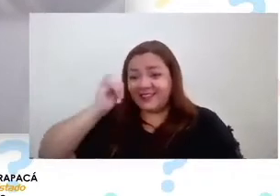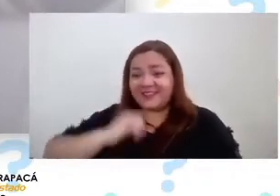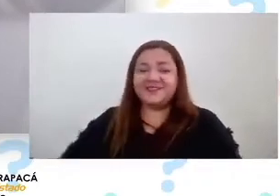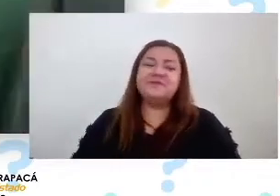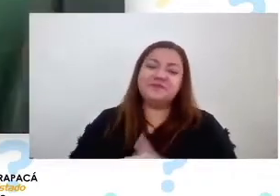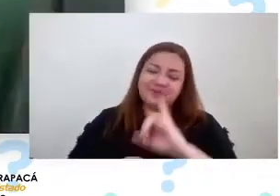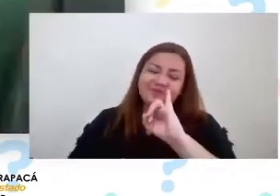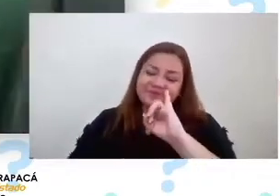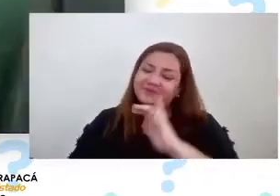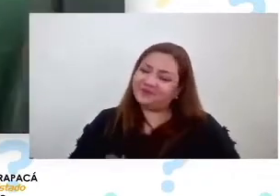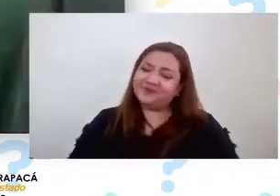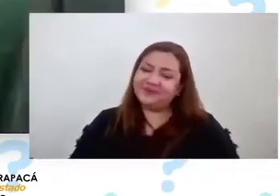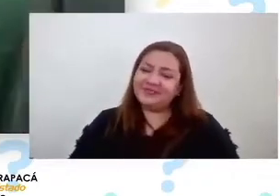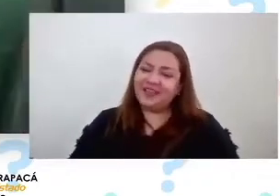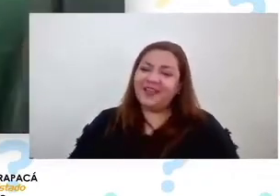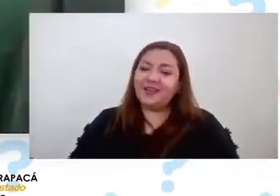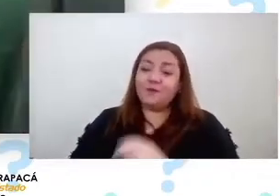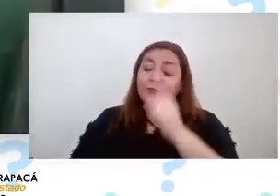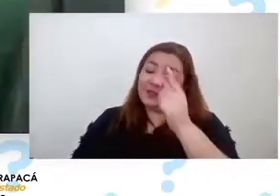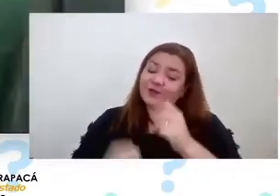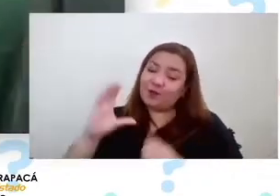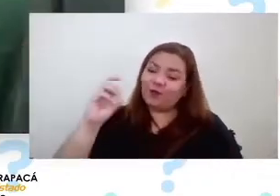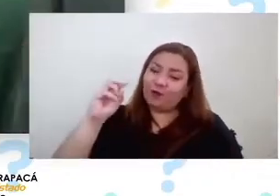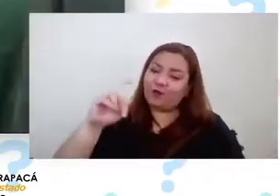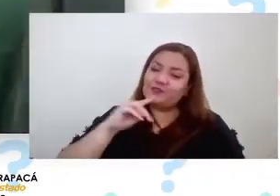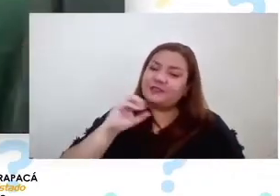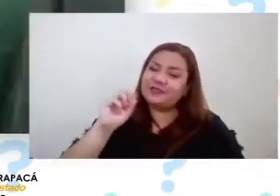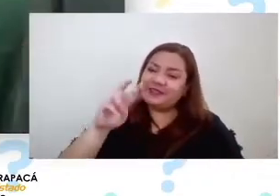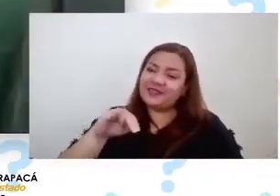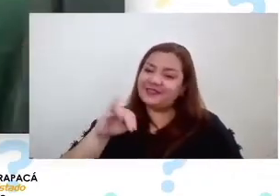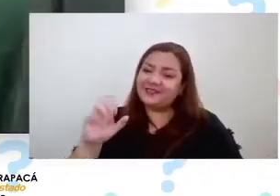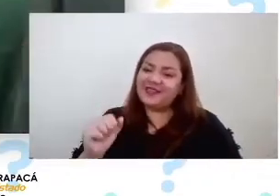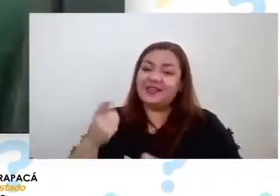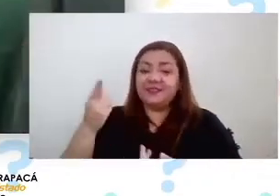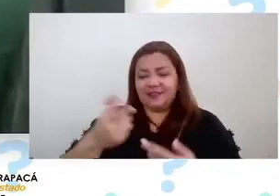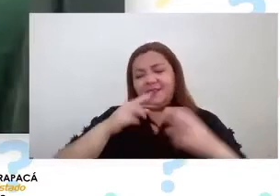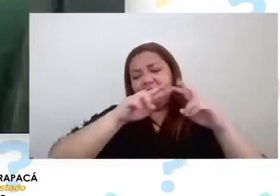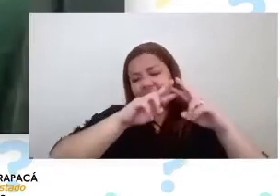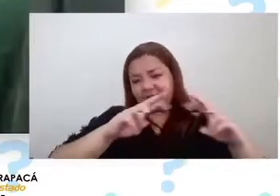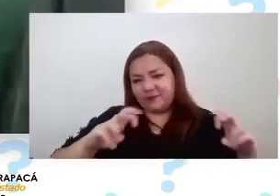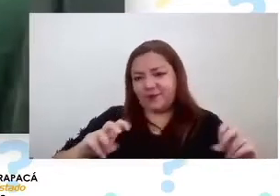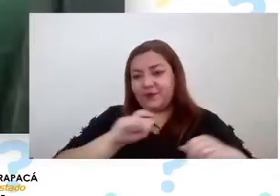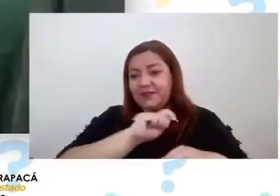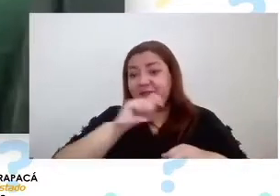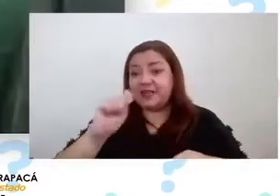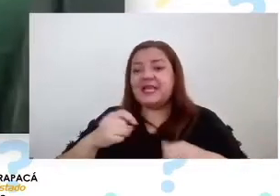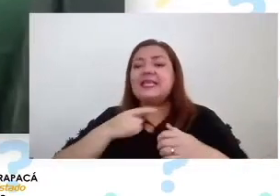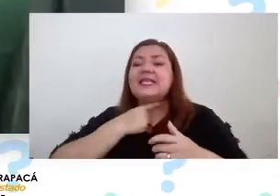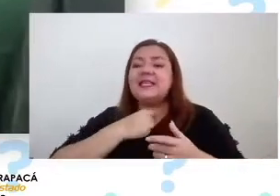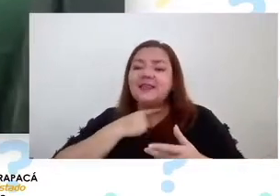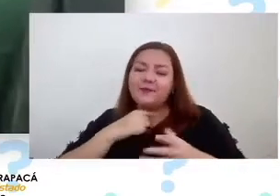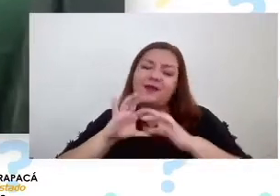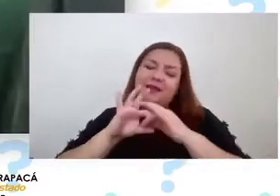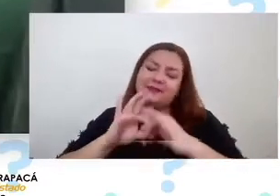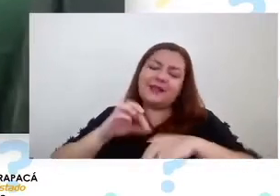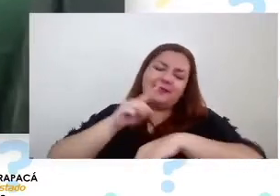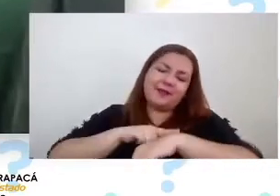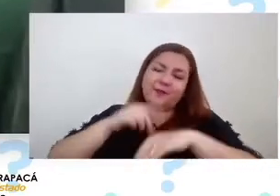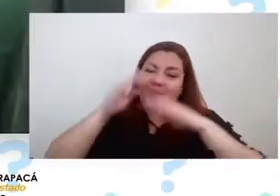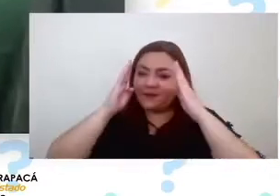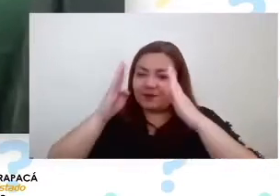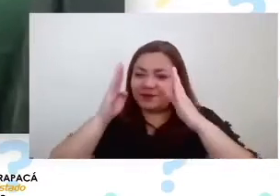bueno Constanza desde el ParExplora queremos agradecer el tiempo y la disposición por supuesto también agradecemos también